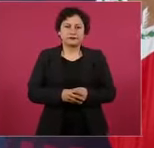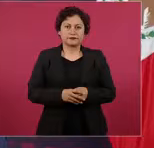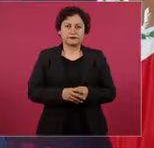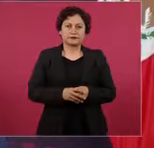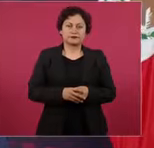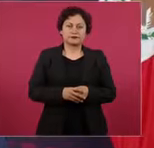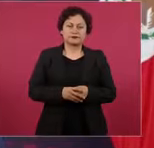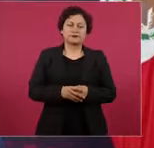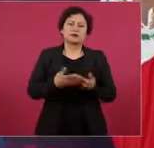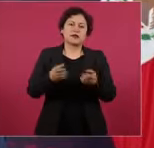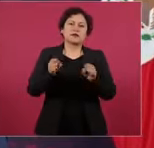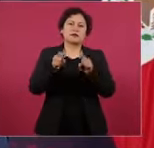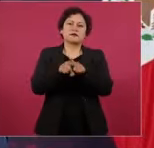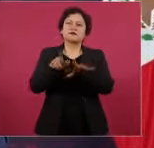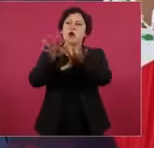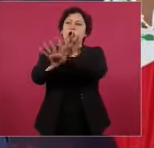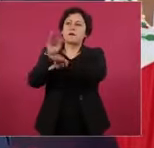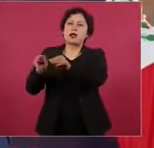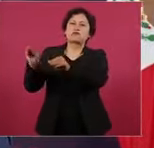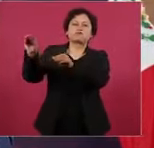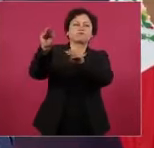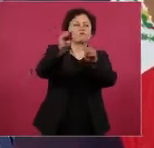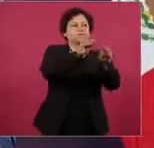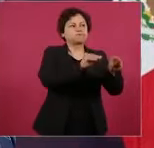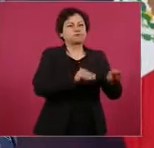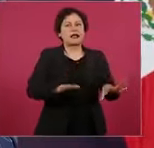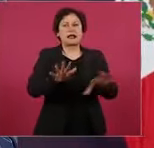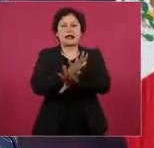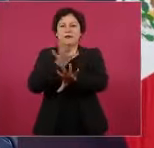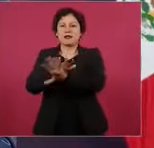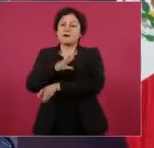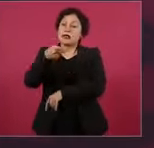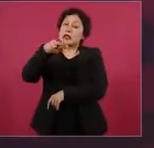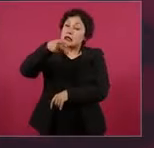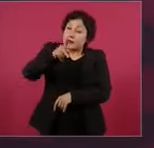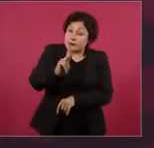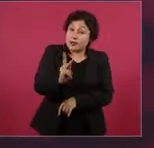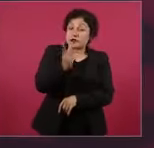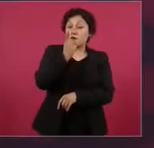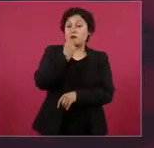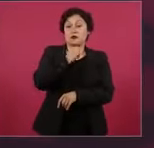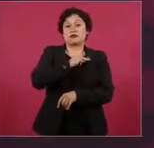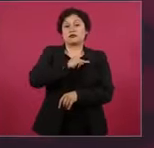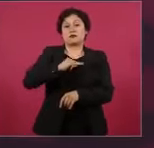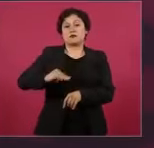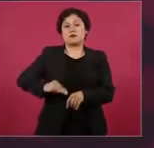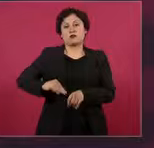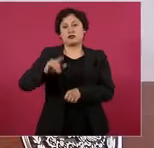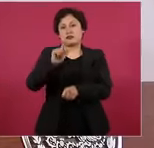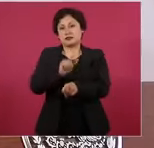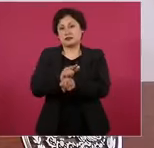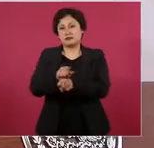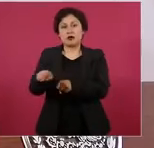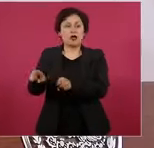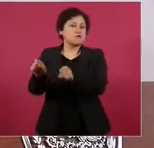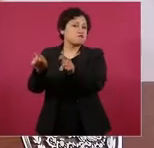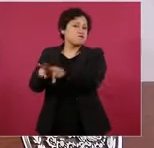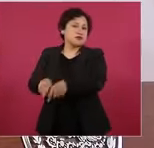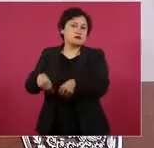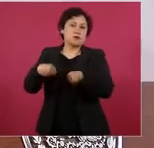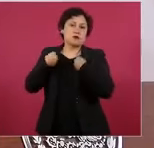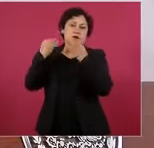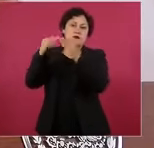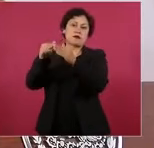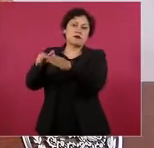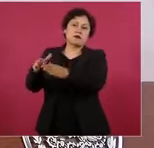En cambio, el policía municipal está ahí y ahí están sus familiares y los